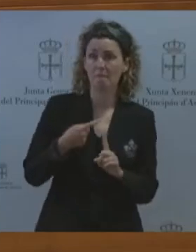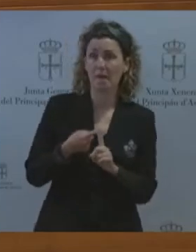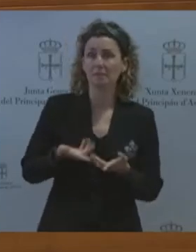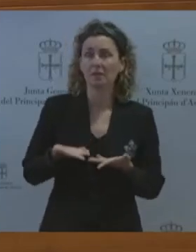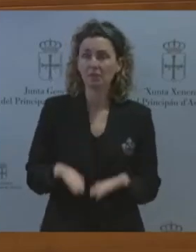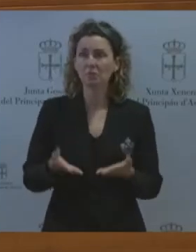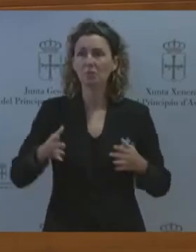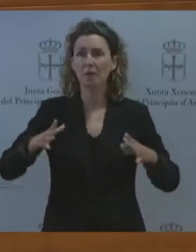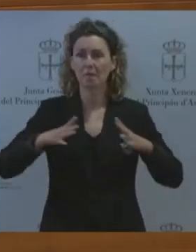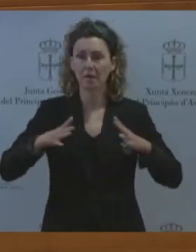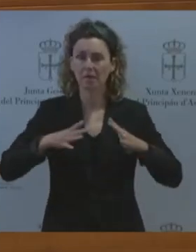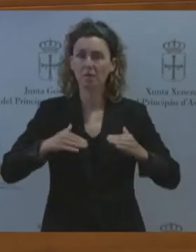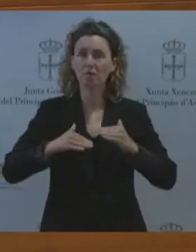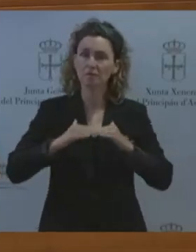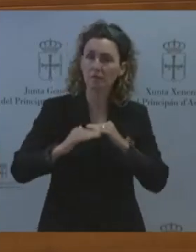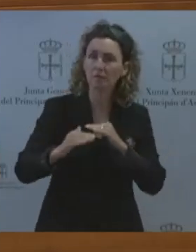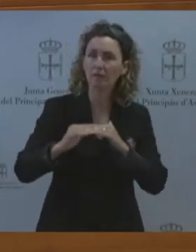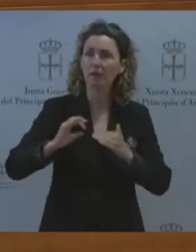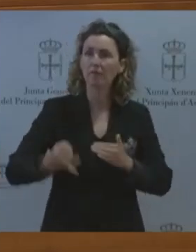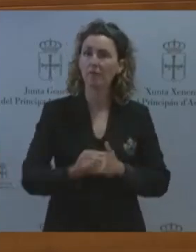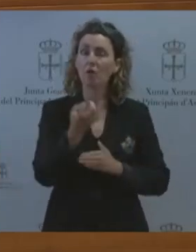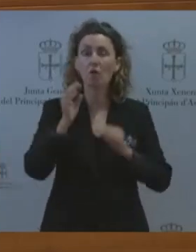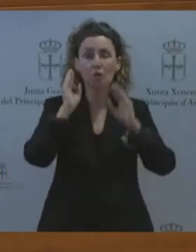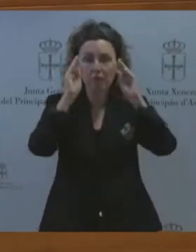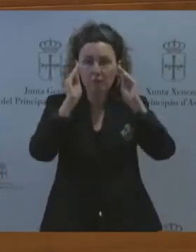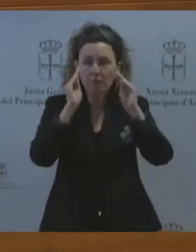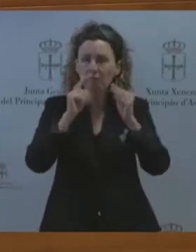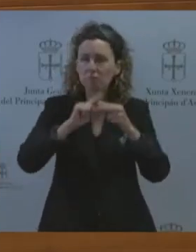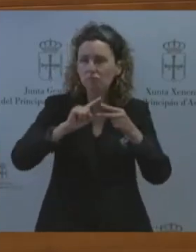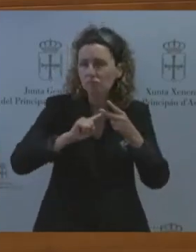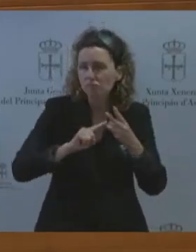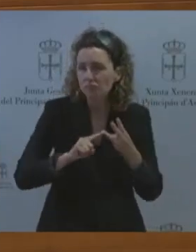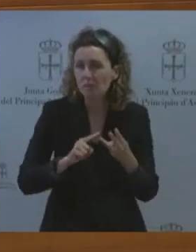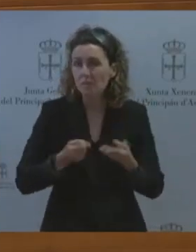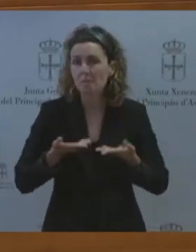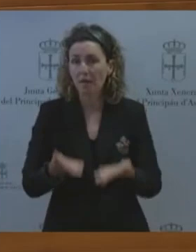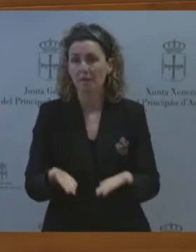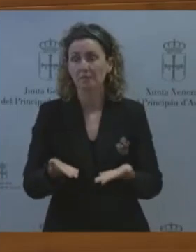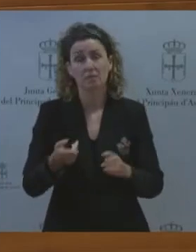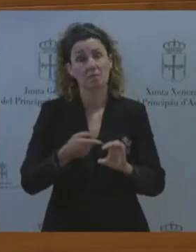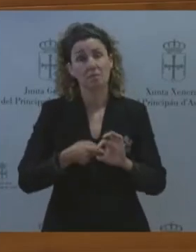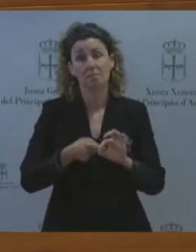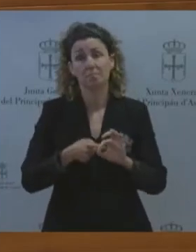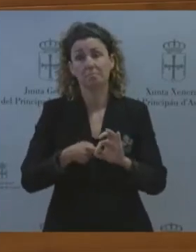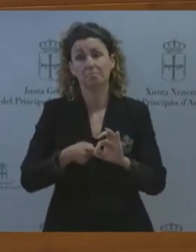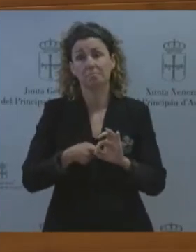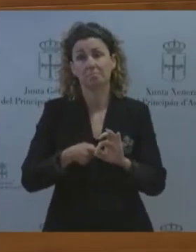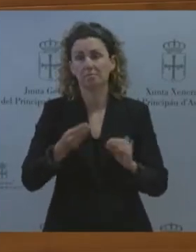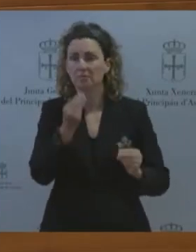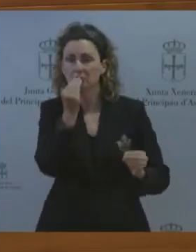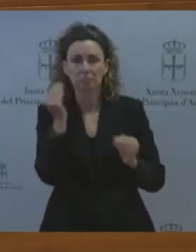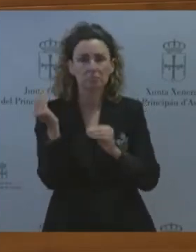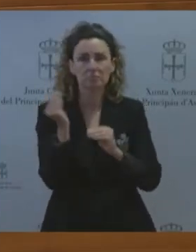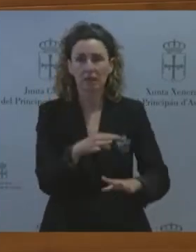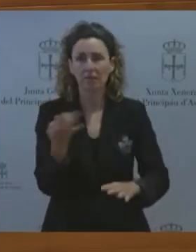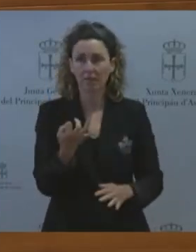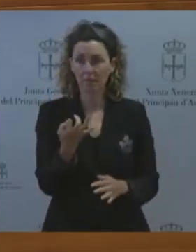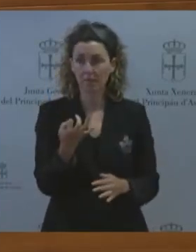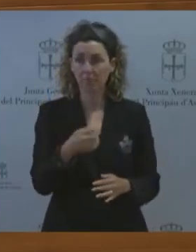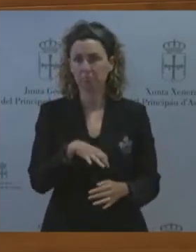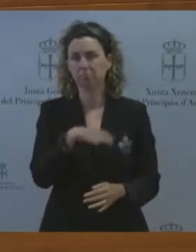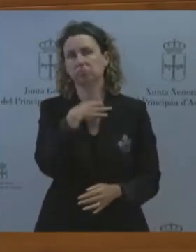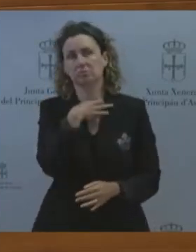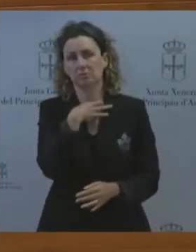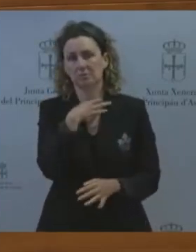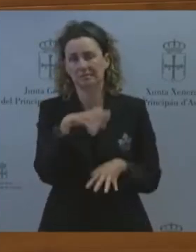formación continua necesitamos cubrir las vacantes el personal sanitario está saturado y este es un mal que afecta tanto a la atención